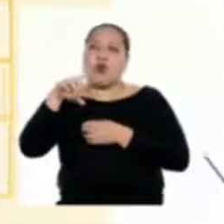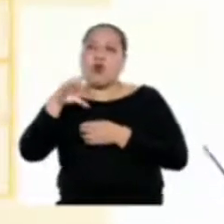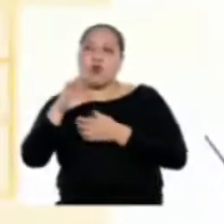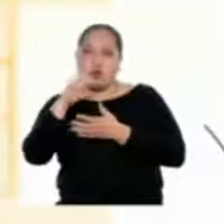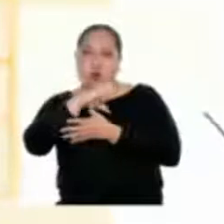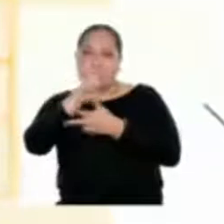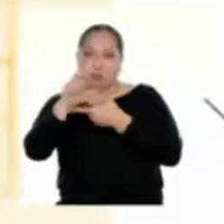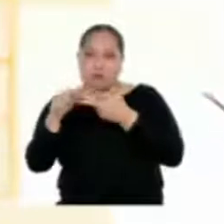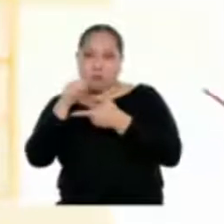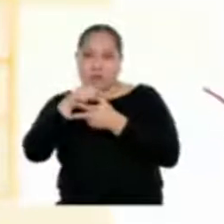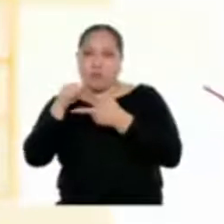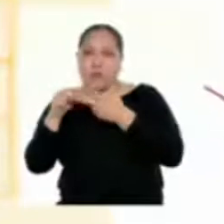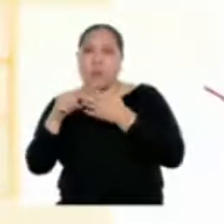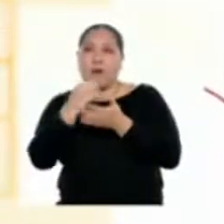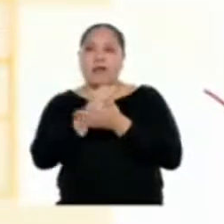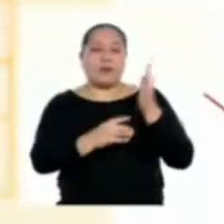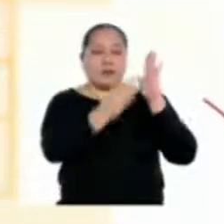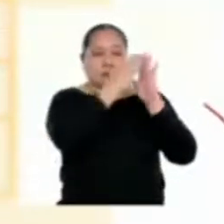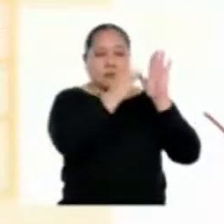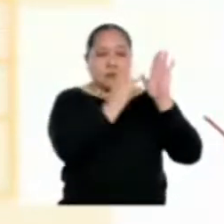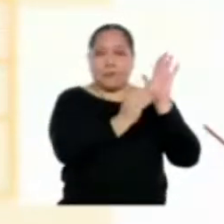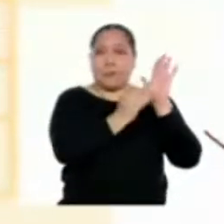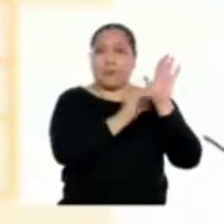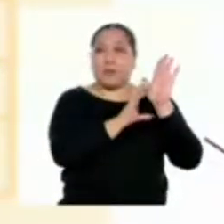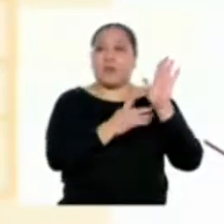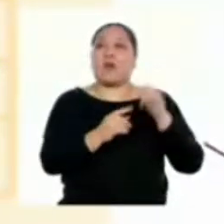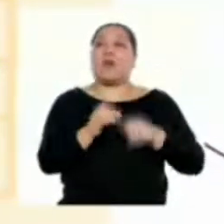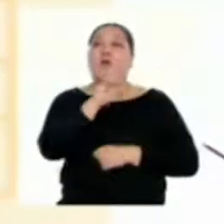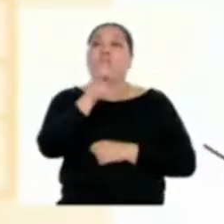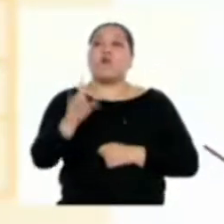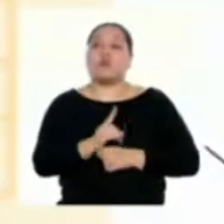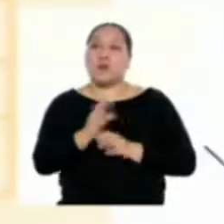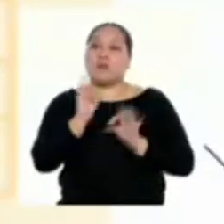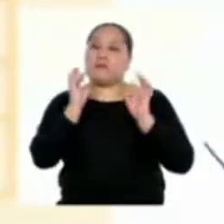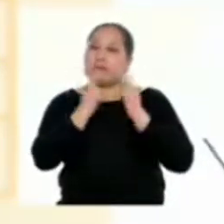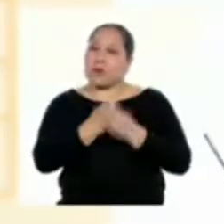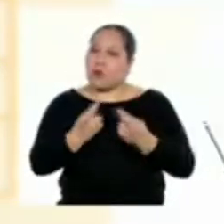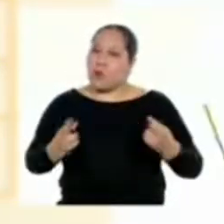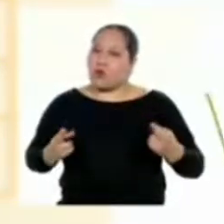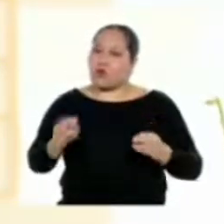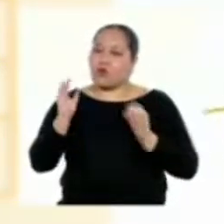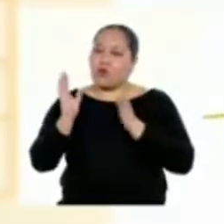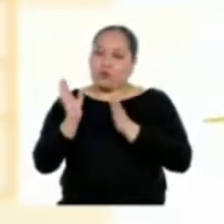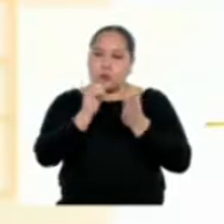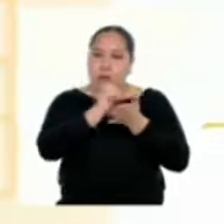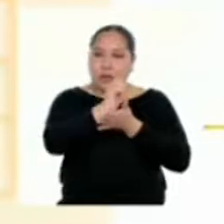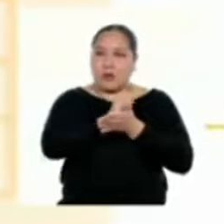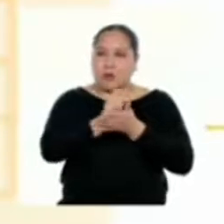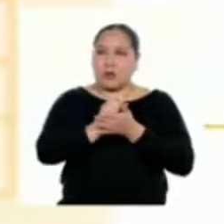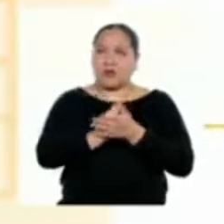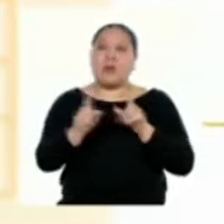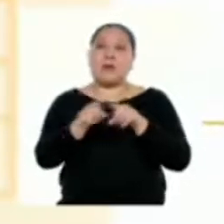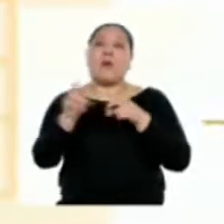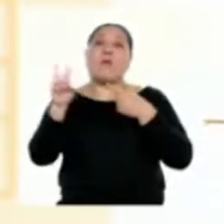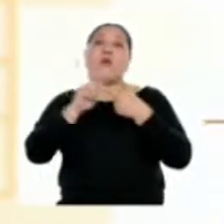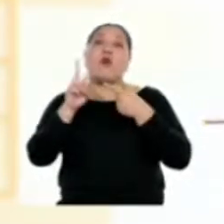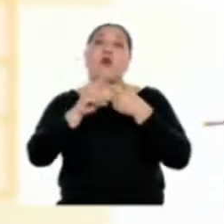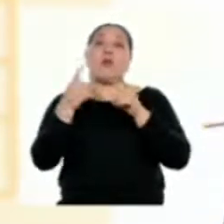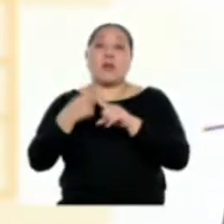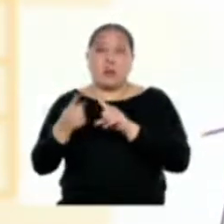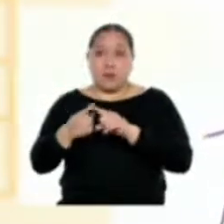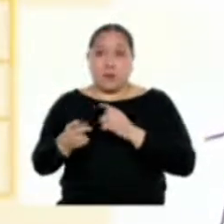debemos usar correctamente los recursos ortográficos y gramaticales, además de manejar un vocabulario variado.